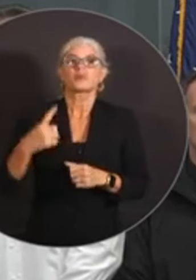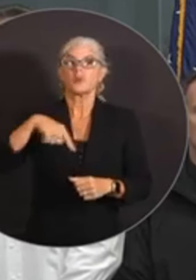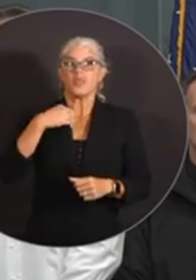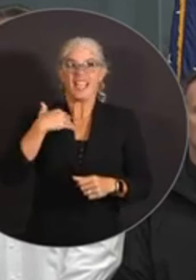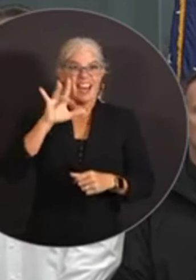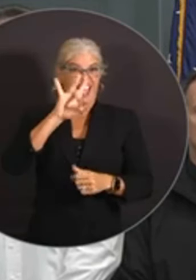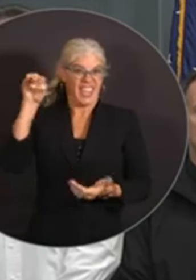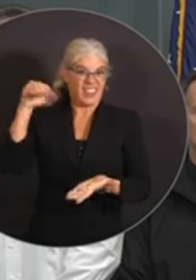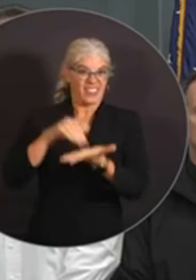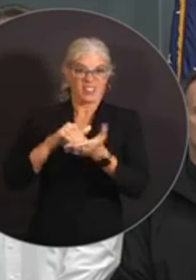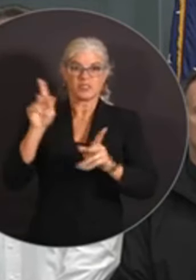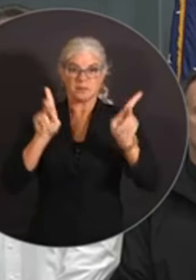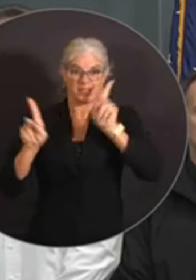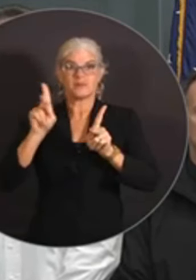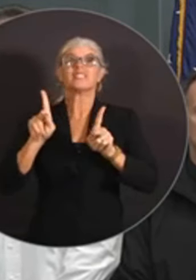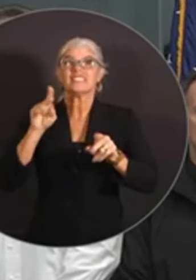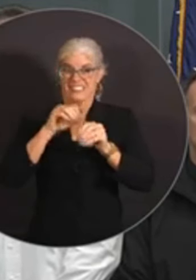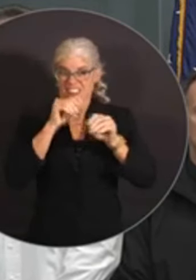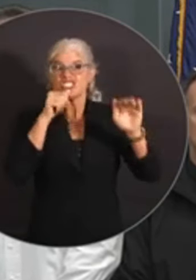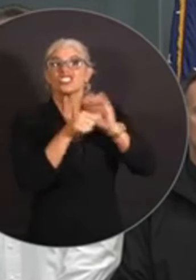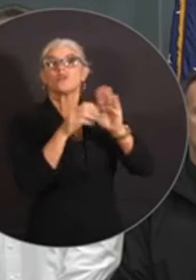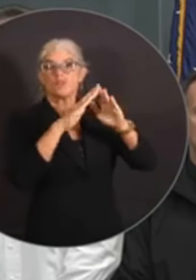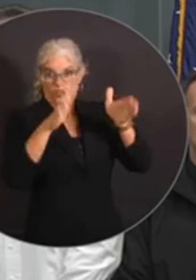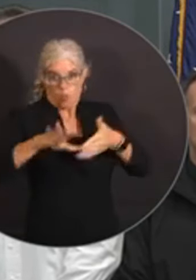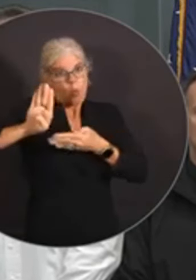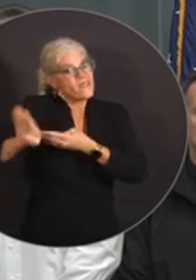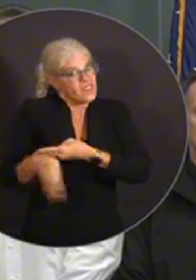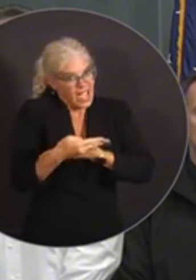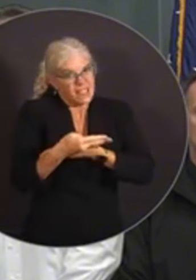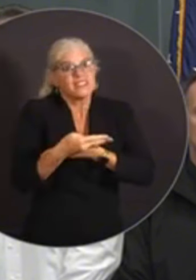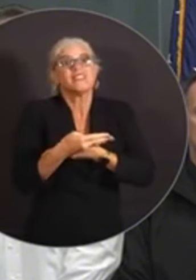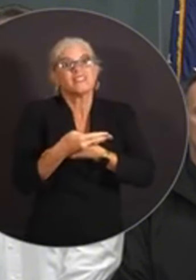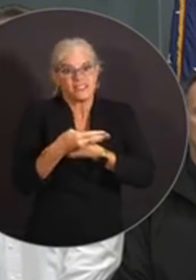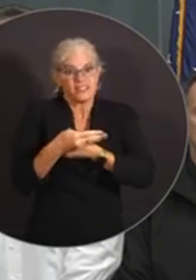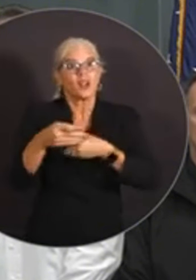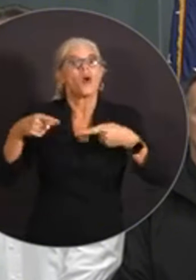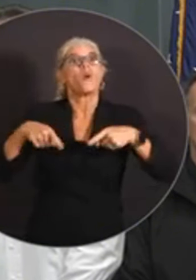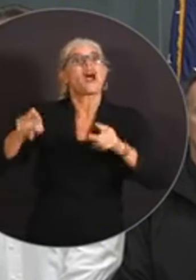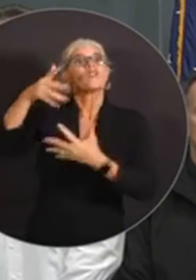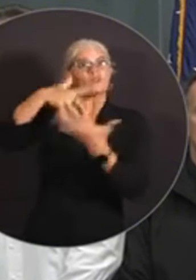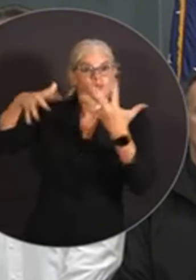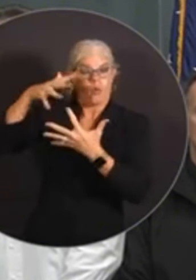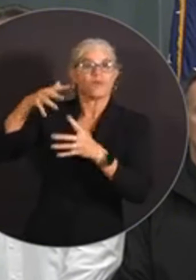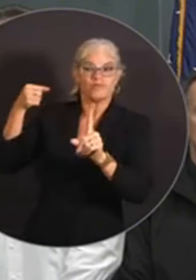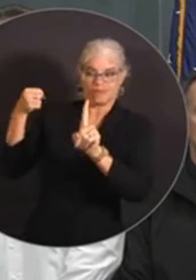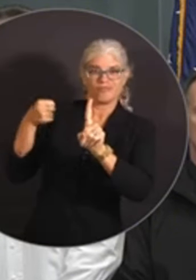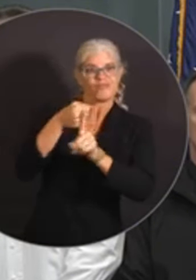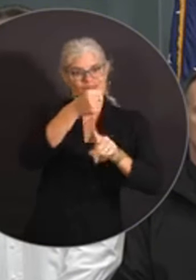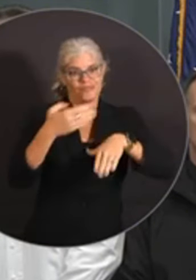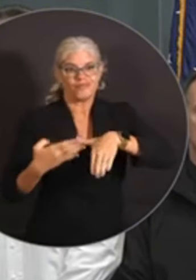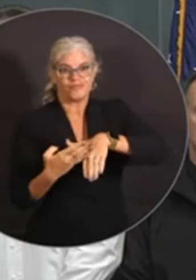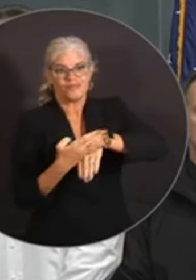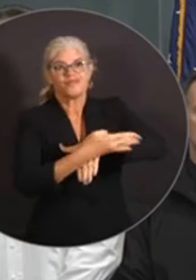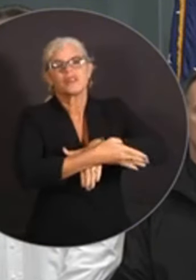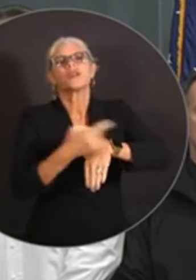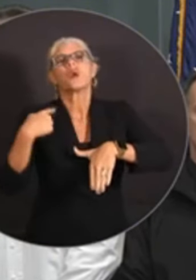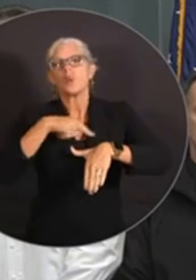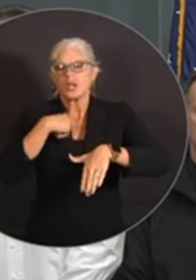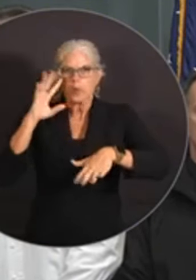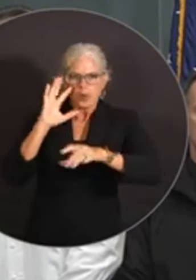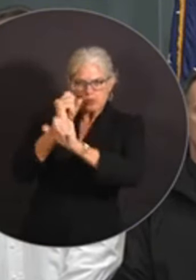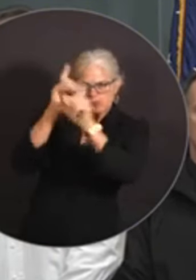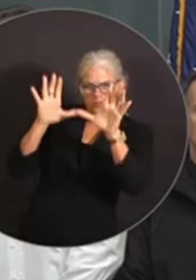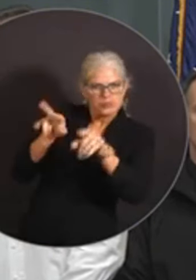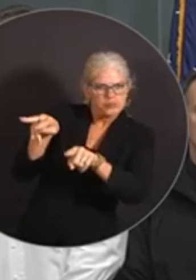hasta 80.000 personas que estuvieron en refugios a la noche, mientras la tormenta golpeó al estado. Entenderemos